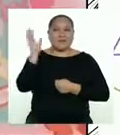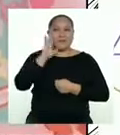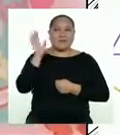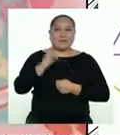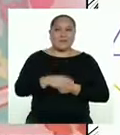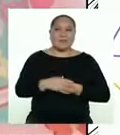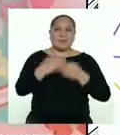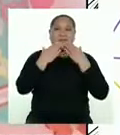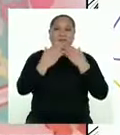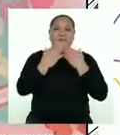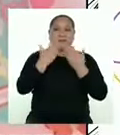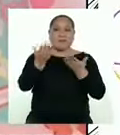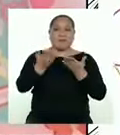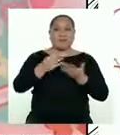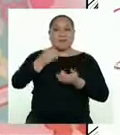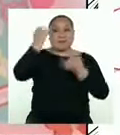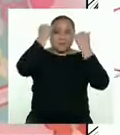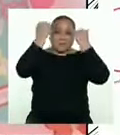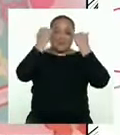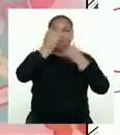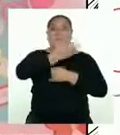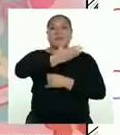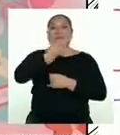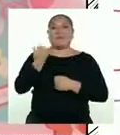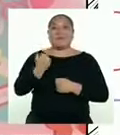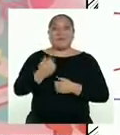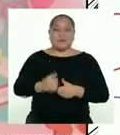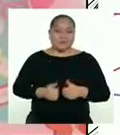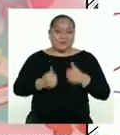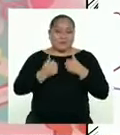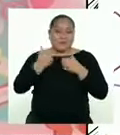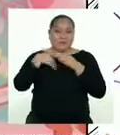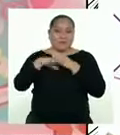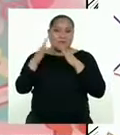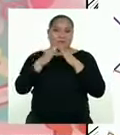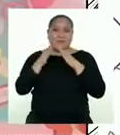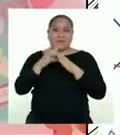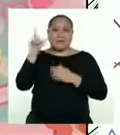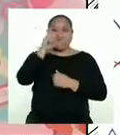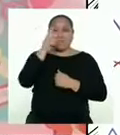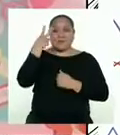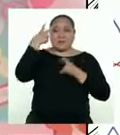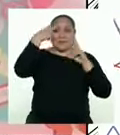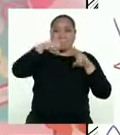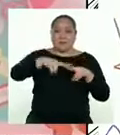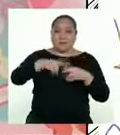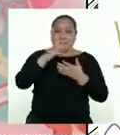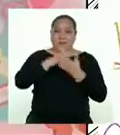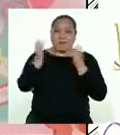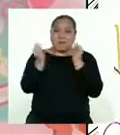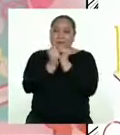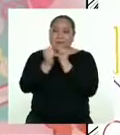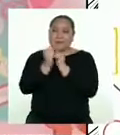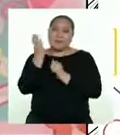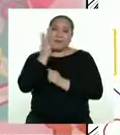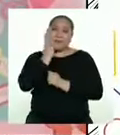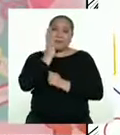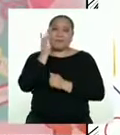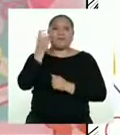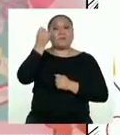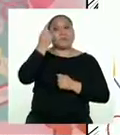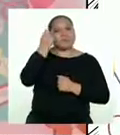gracias por darme ideas para mejorar la convivencia en mi hogar. El día lunes vi el programa junto a mi mamá y